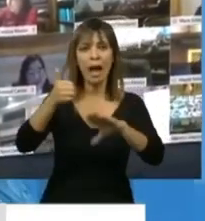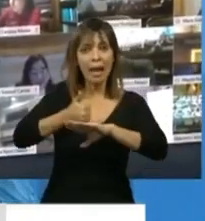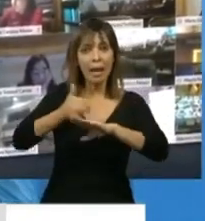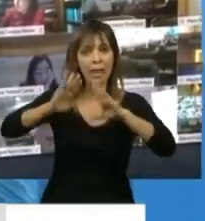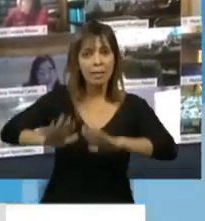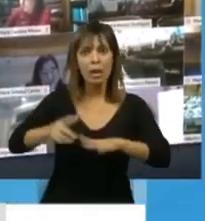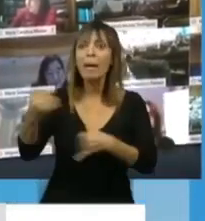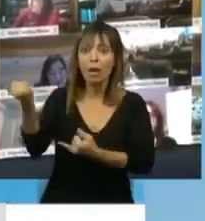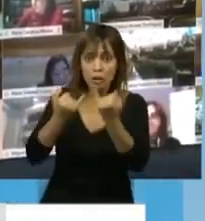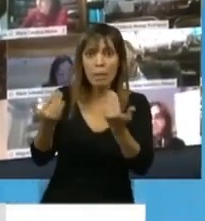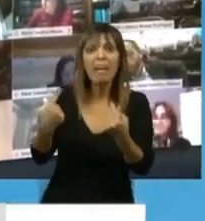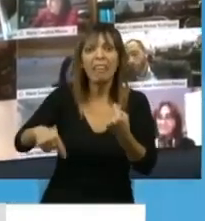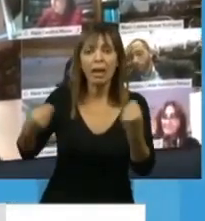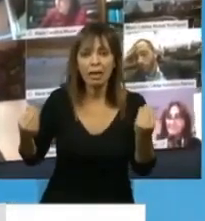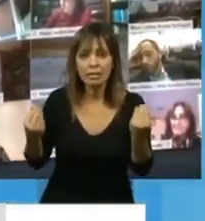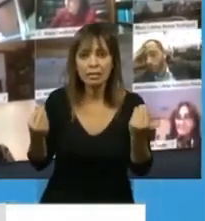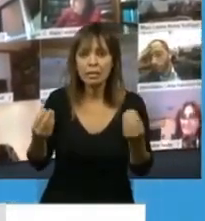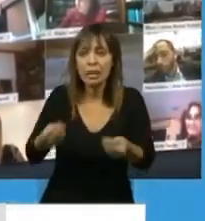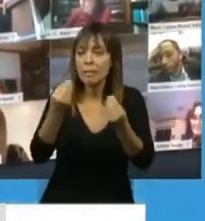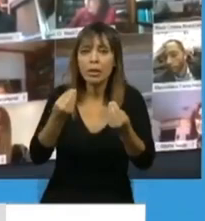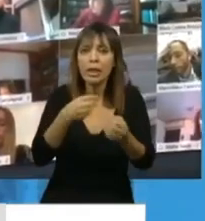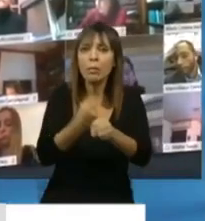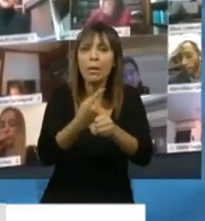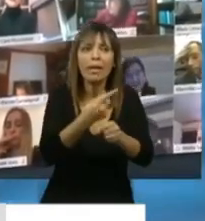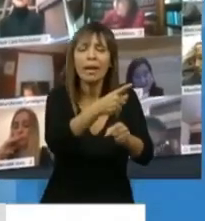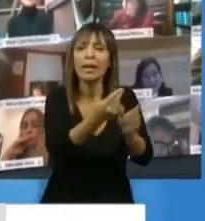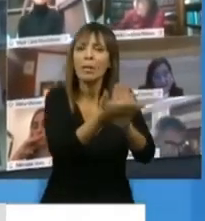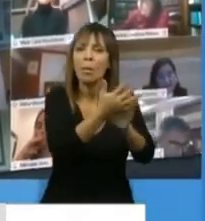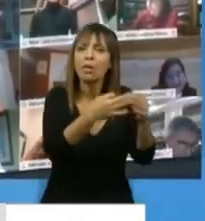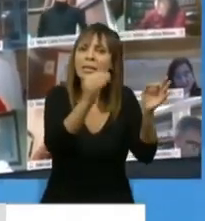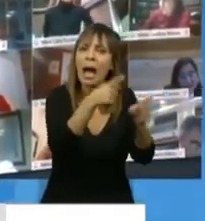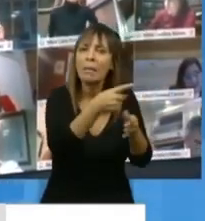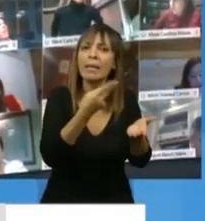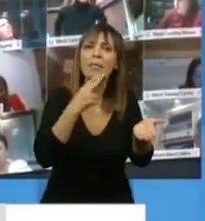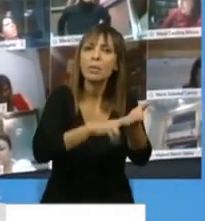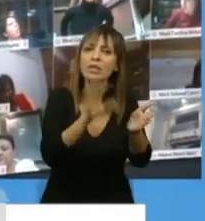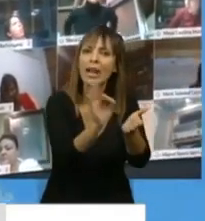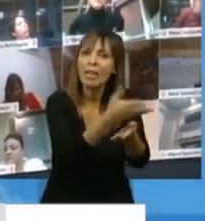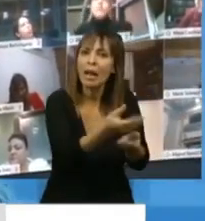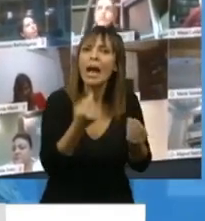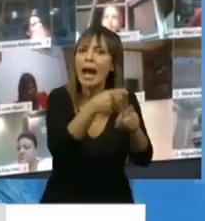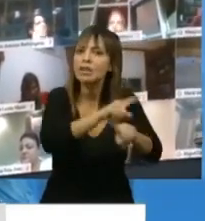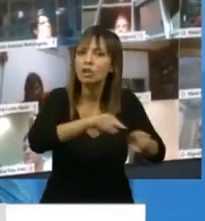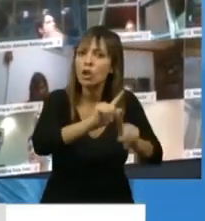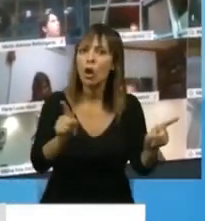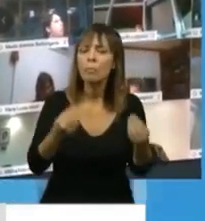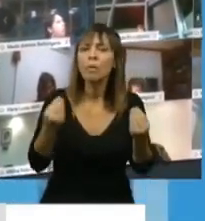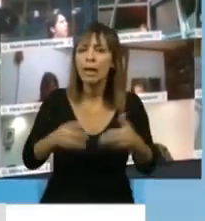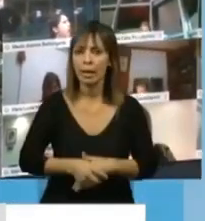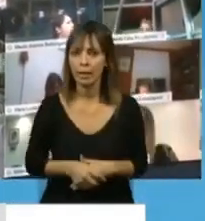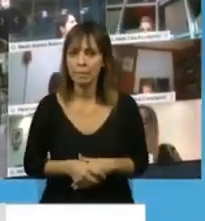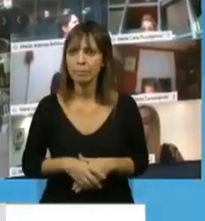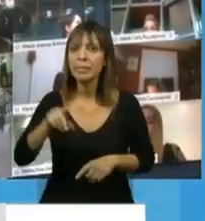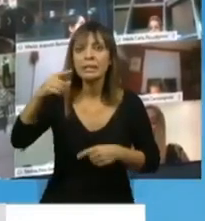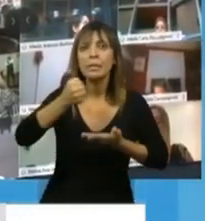Cuéntenos de qué se trata, por qué no se puede eximir a esos trabajadores y esas trabajadoras mientras se beneficia con permanentes